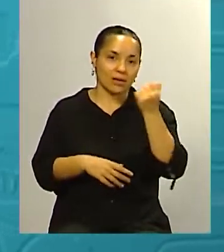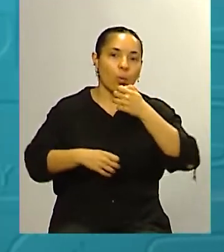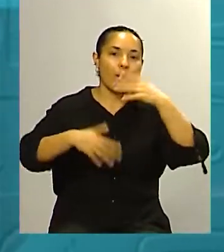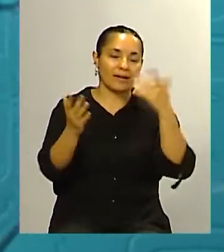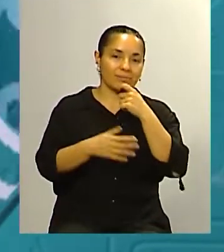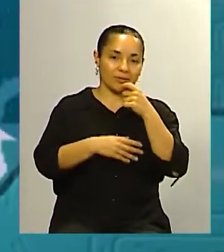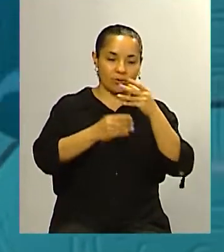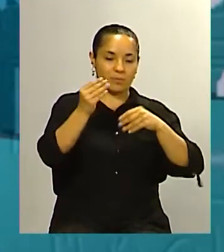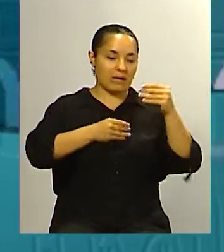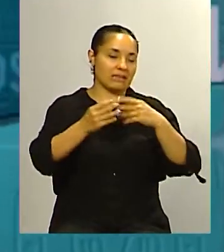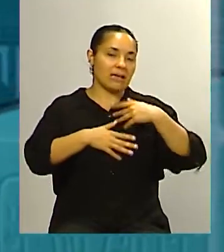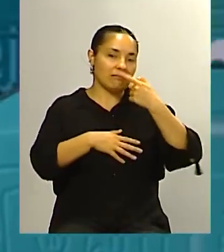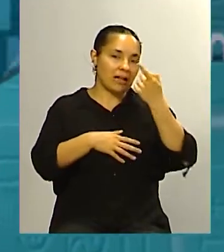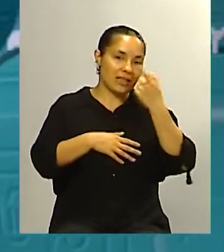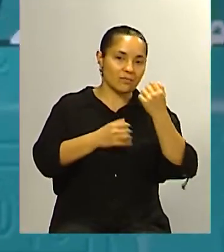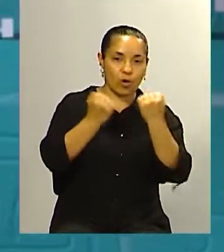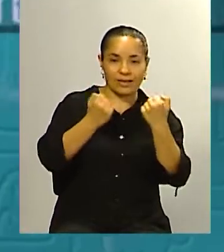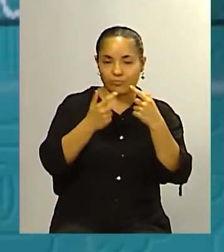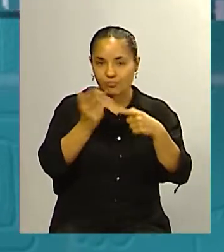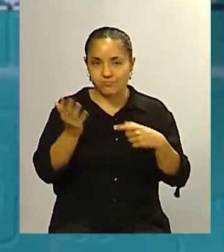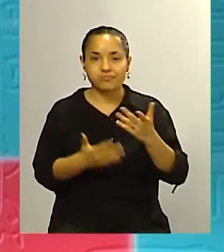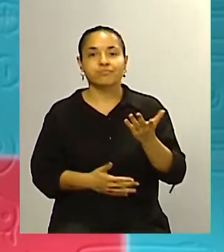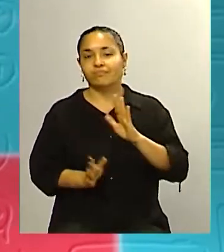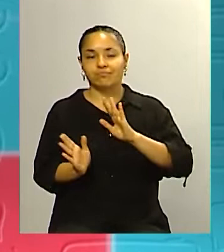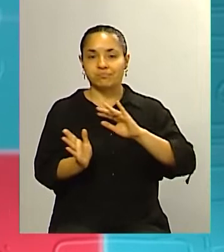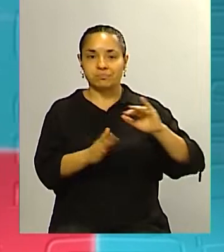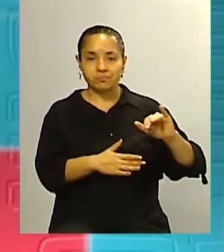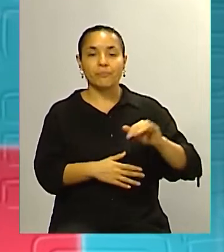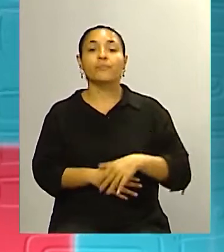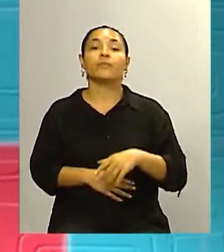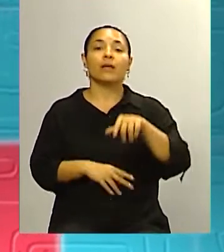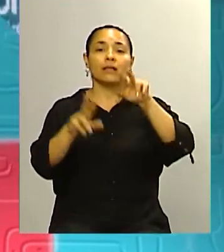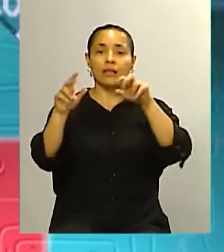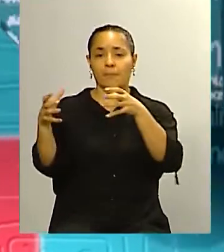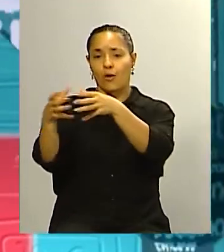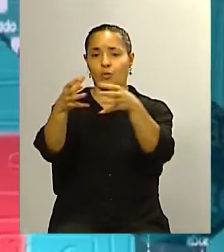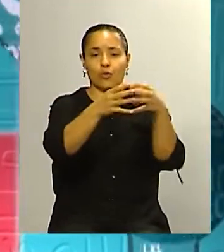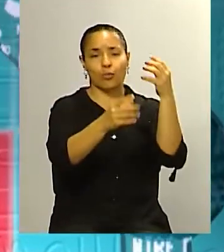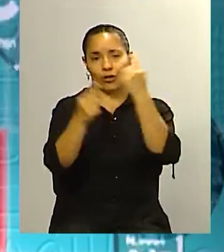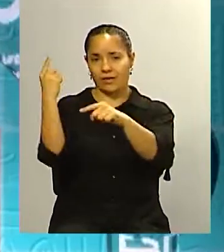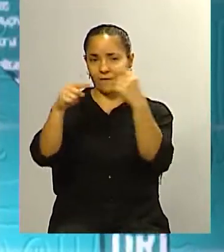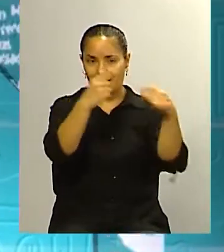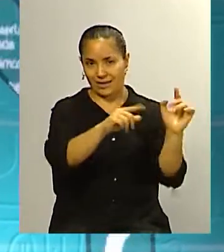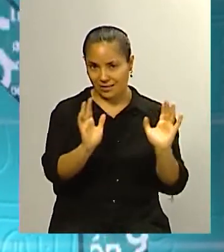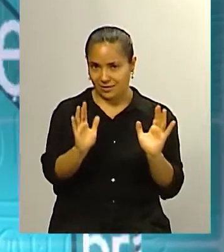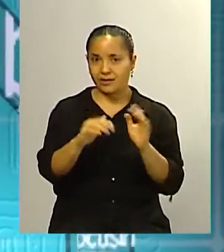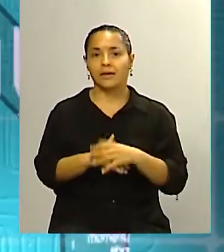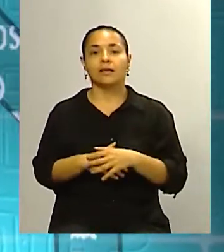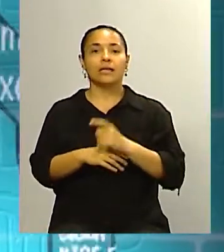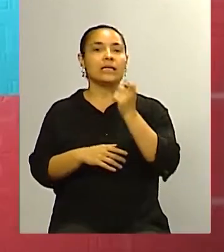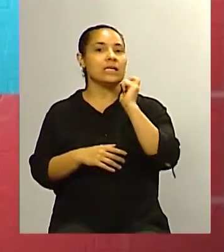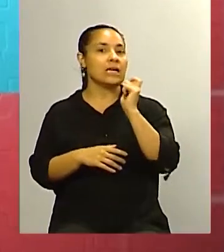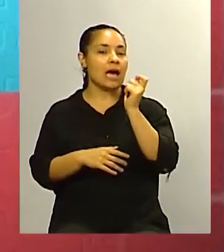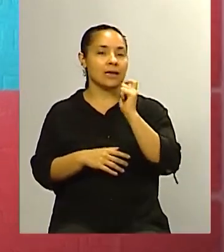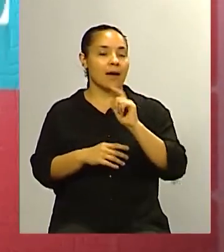intereses muy puntuales Gustavo pensando un poco en los distintos frentes te voy a hacer esta consulta ¿quién es el que tiene